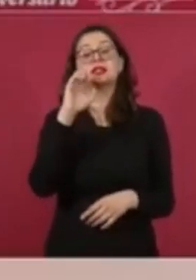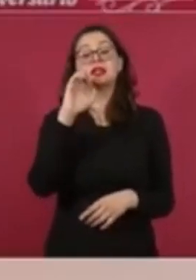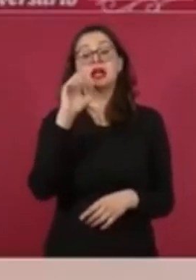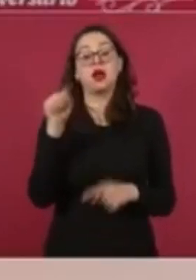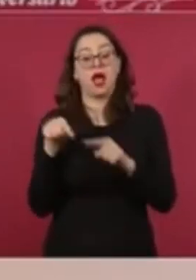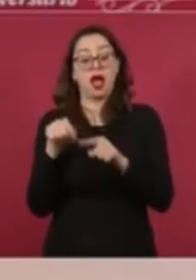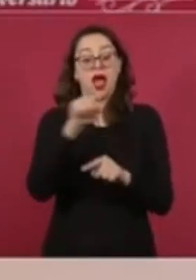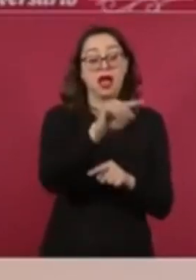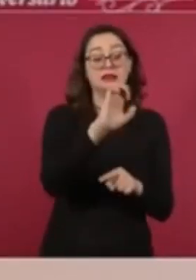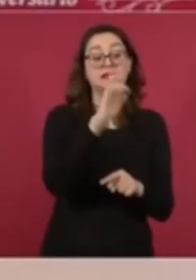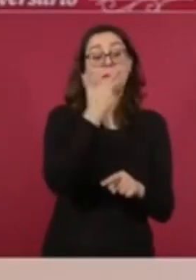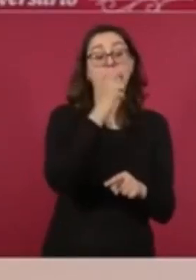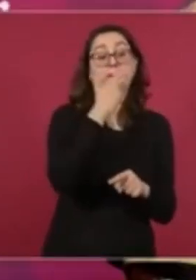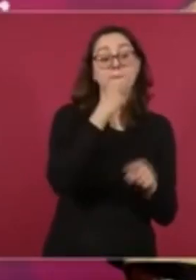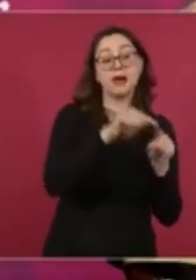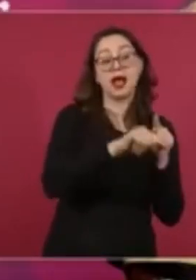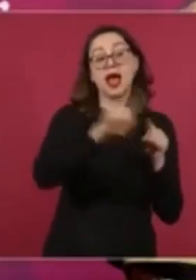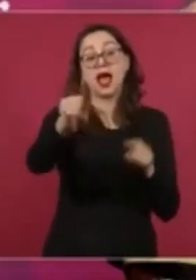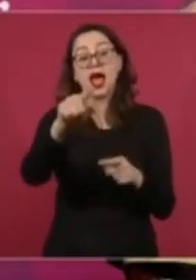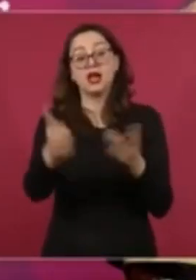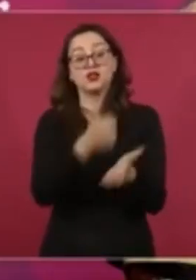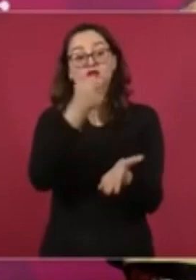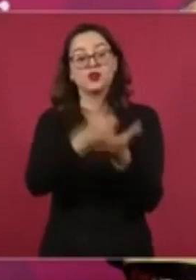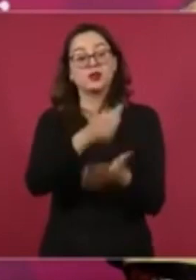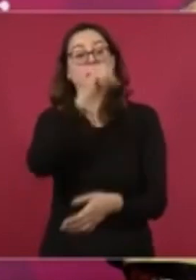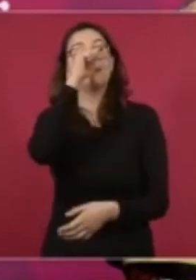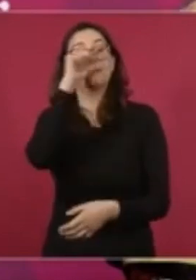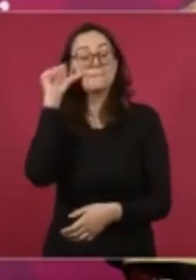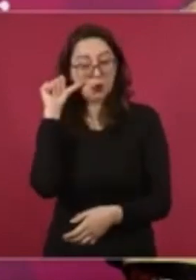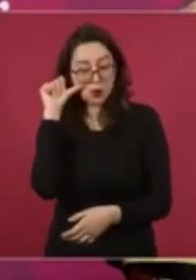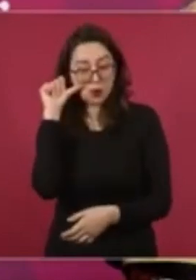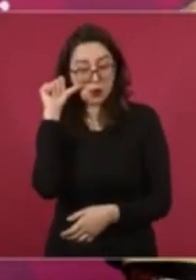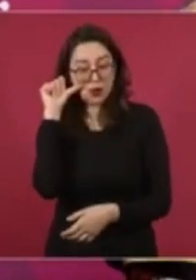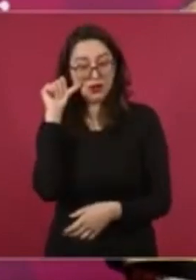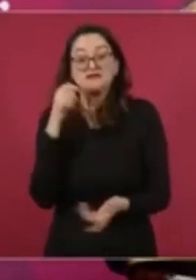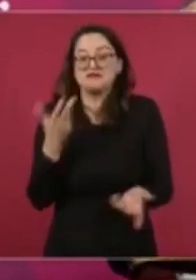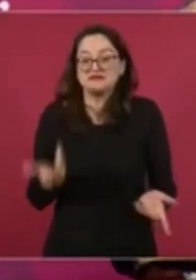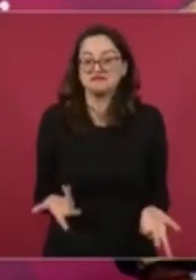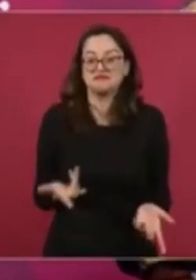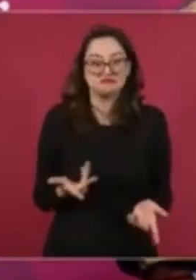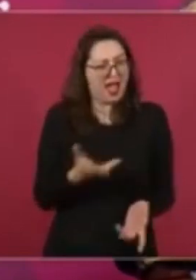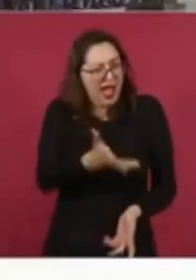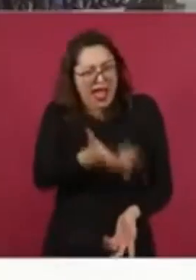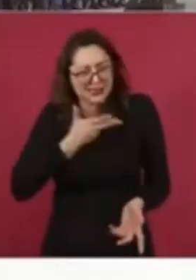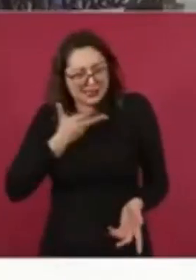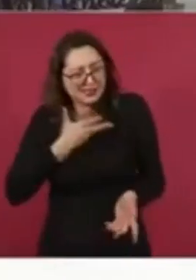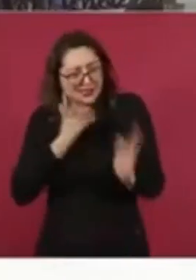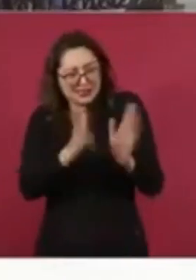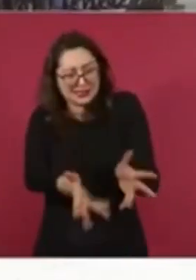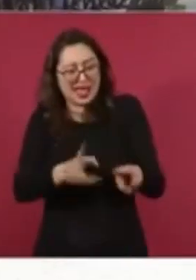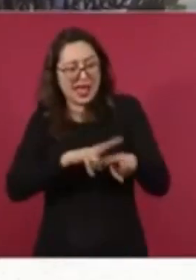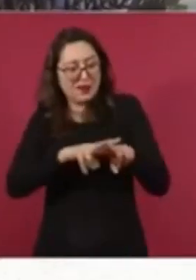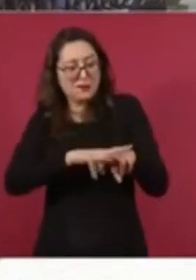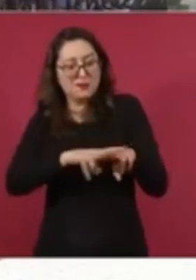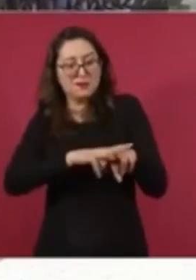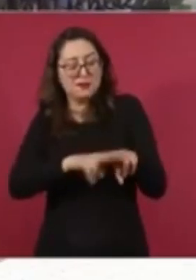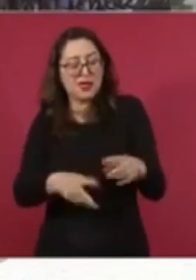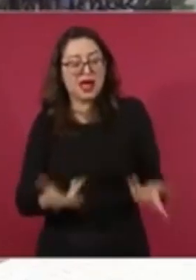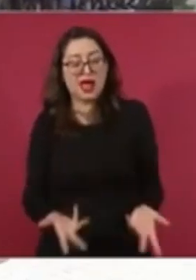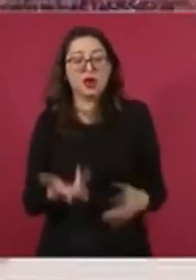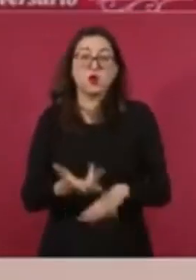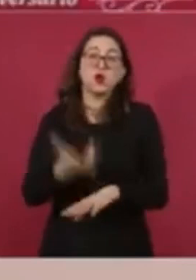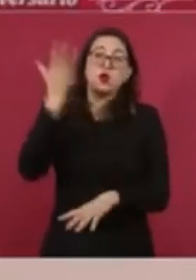considerando también las estaciones que se encontraban en operación antes de